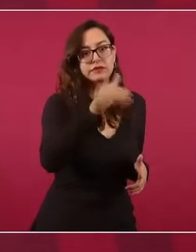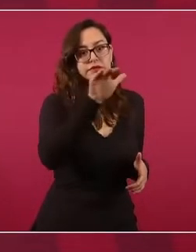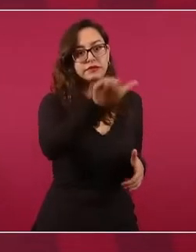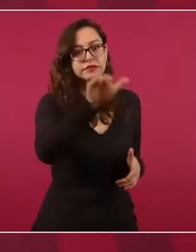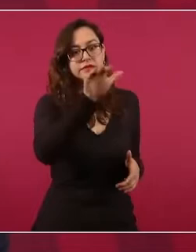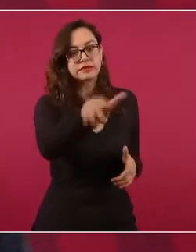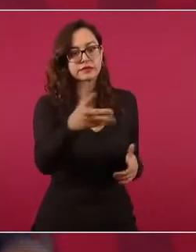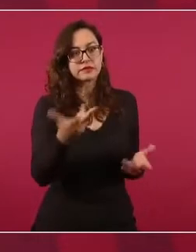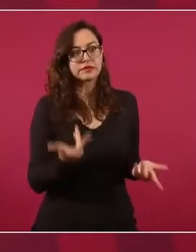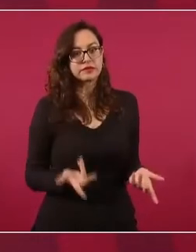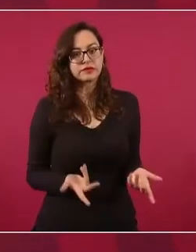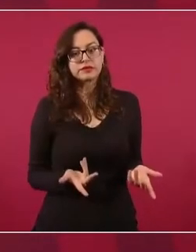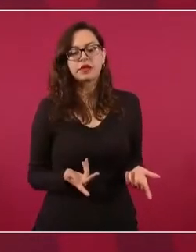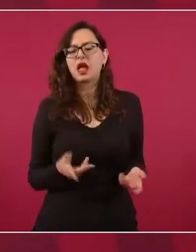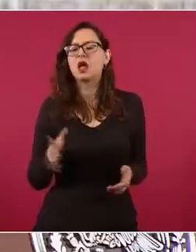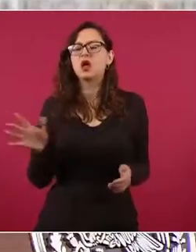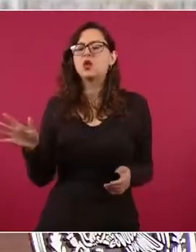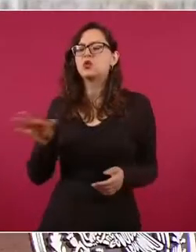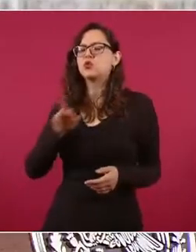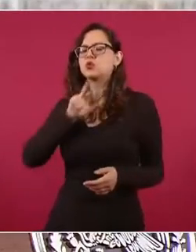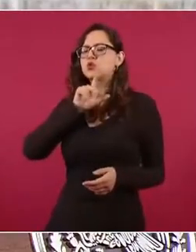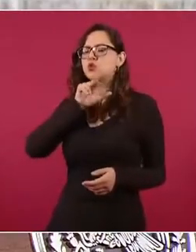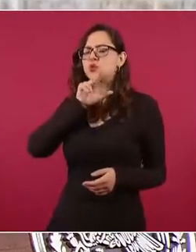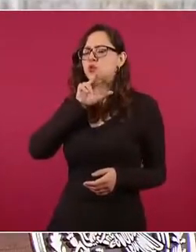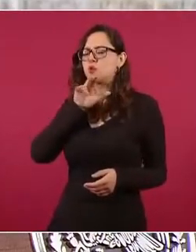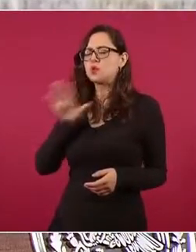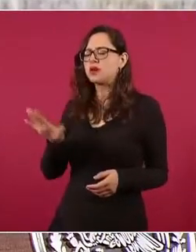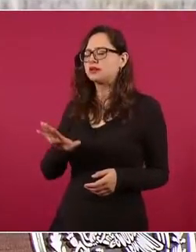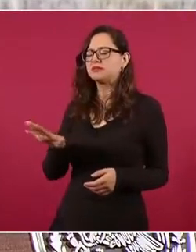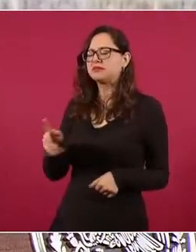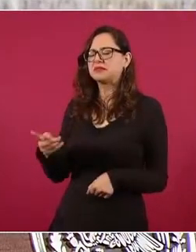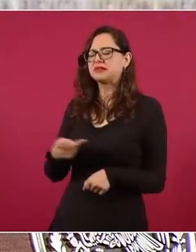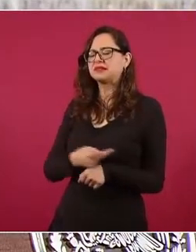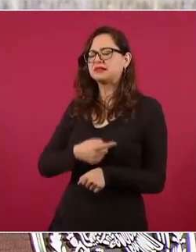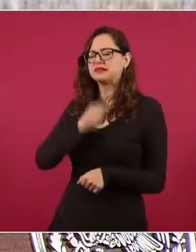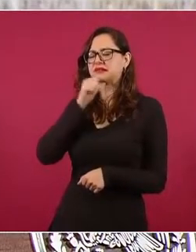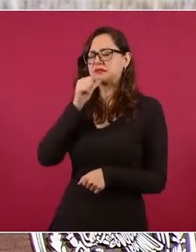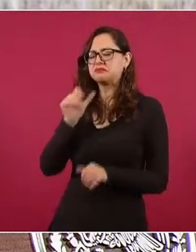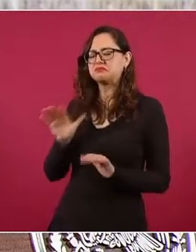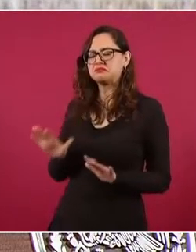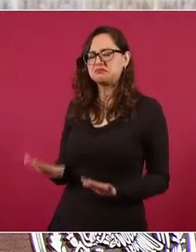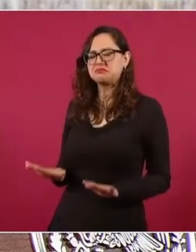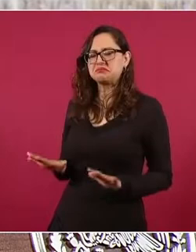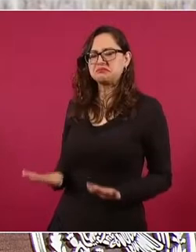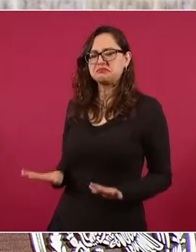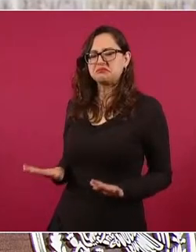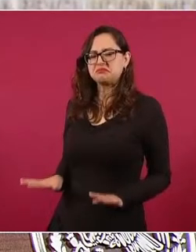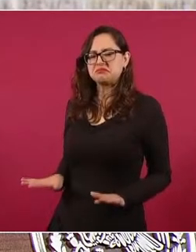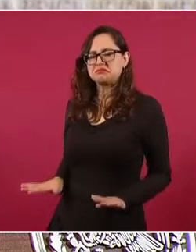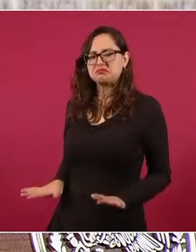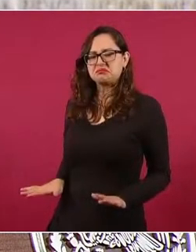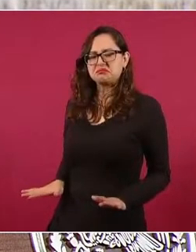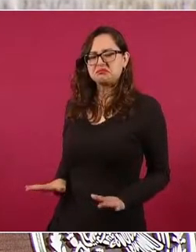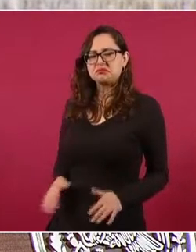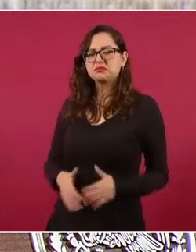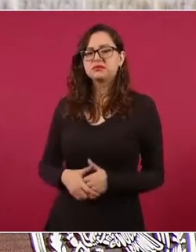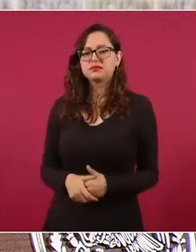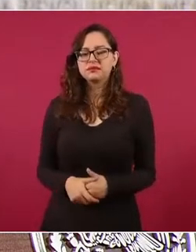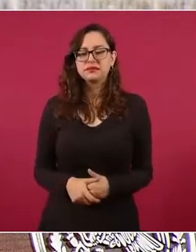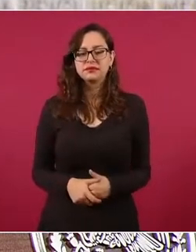Ah, era el del Consejo Empresarial o tenía un